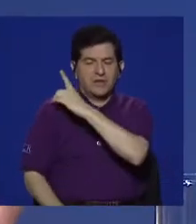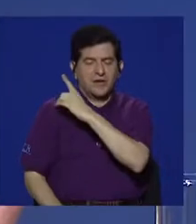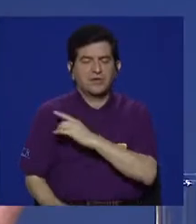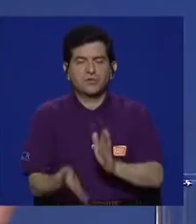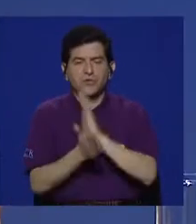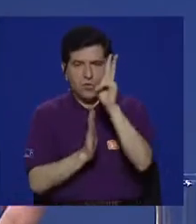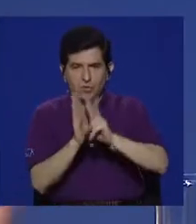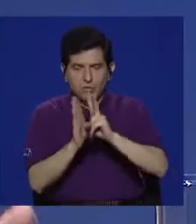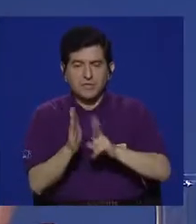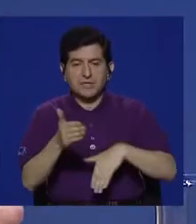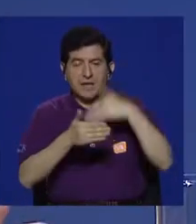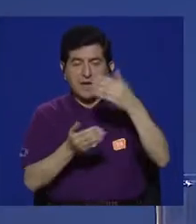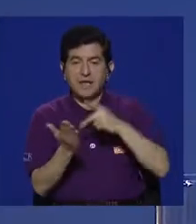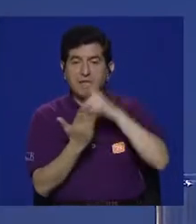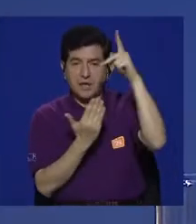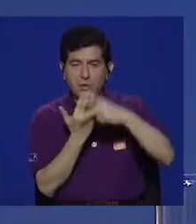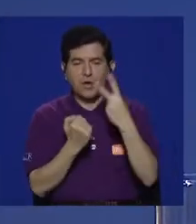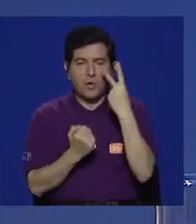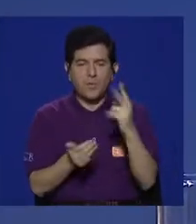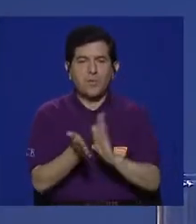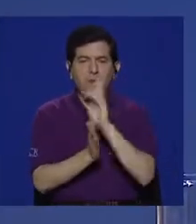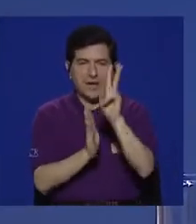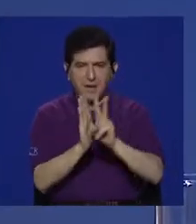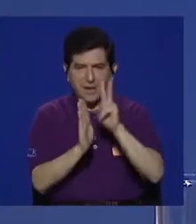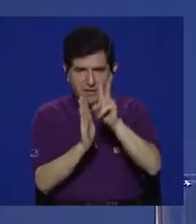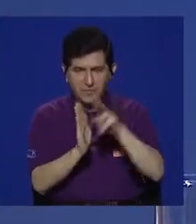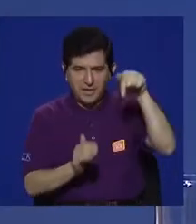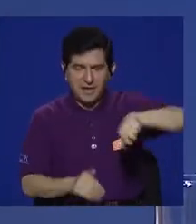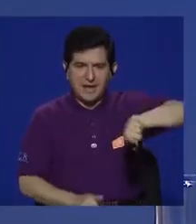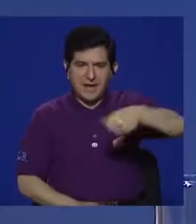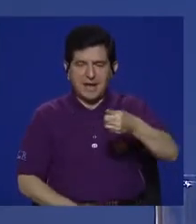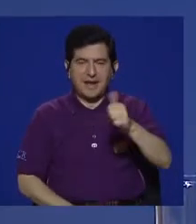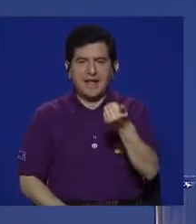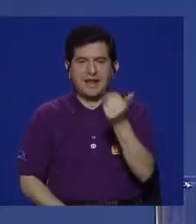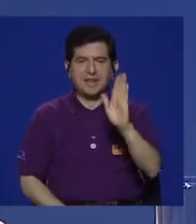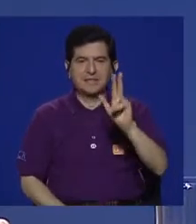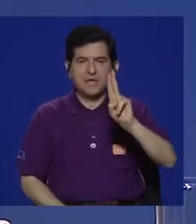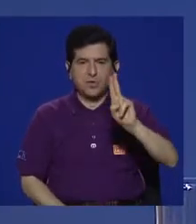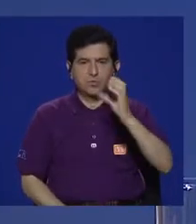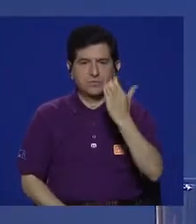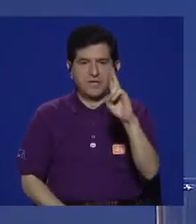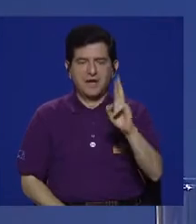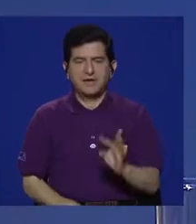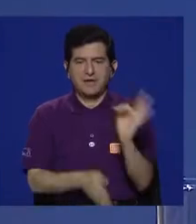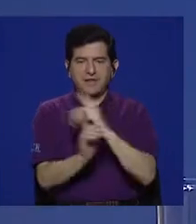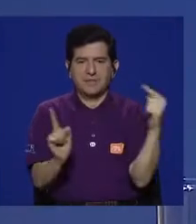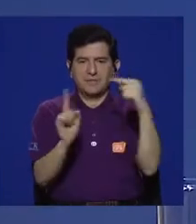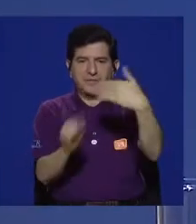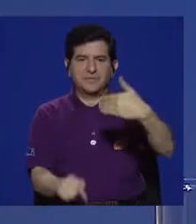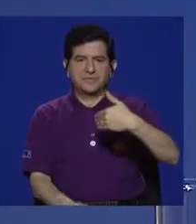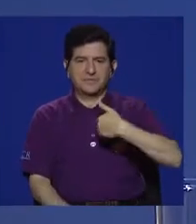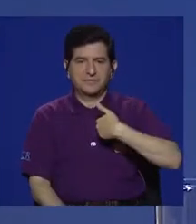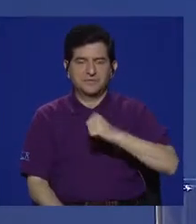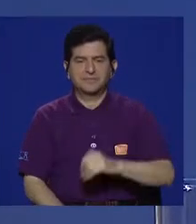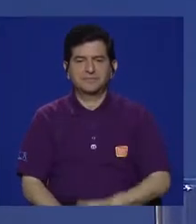director del documental. Y una vez concluido este programa, usted lo va a poder ver aquí en Canal 15 UCR, en donde hacemos televisión